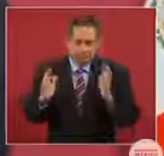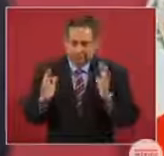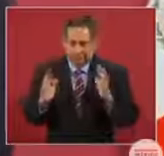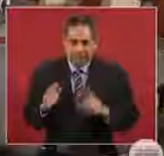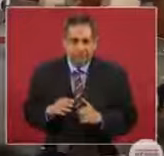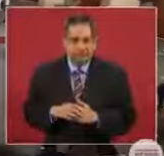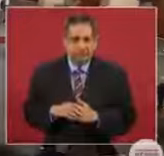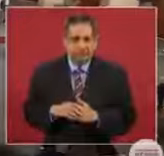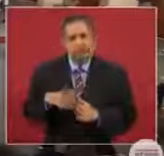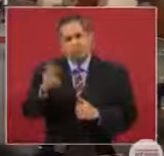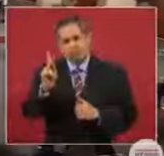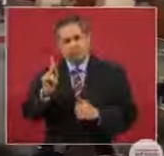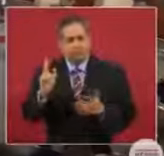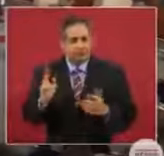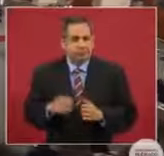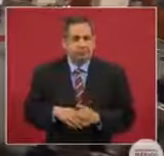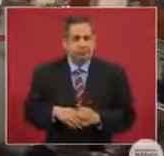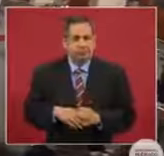Sin embargo,